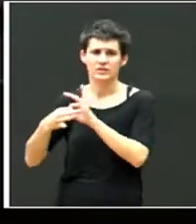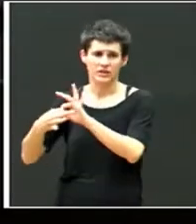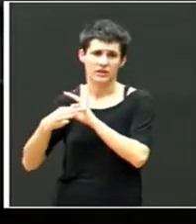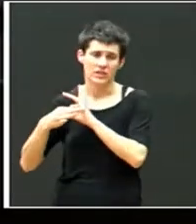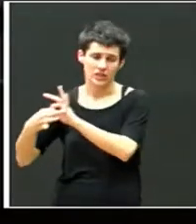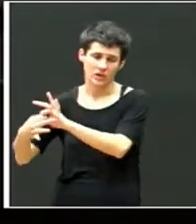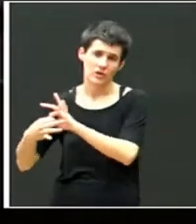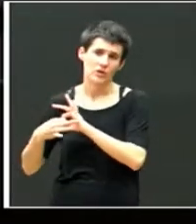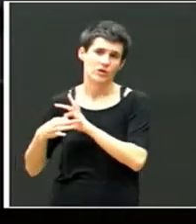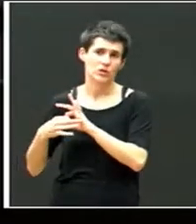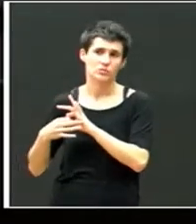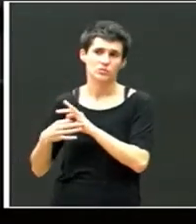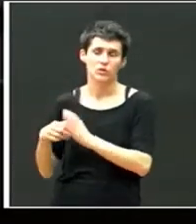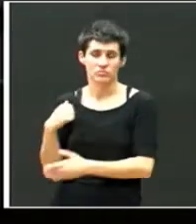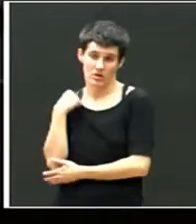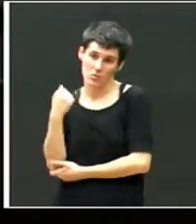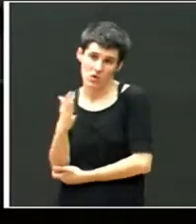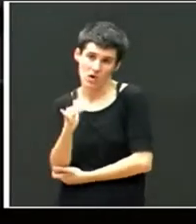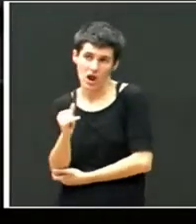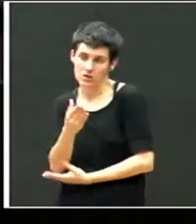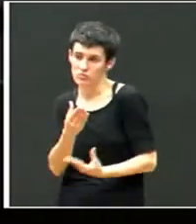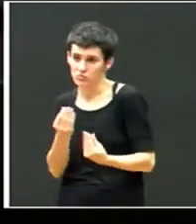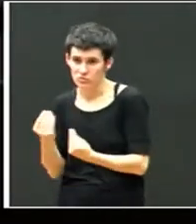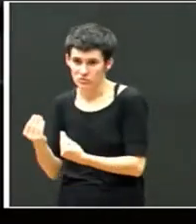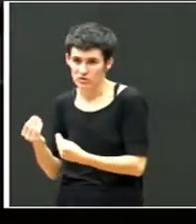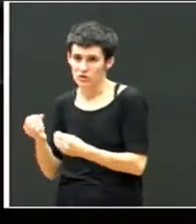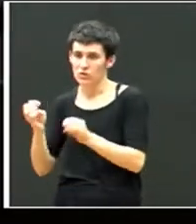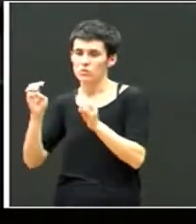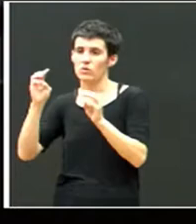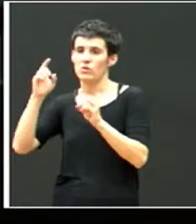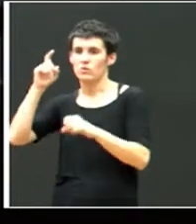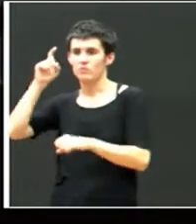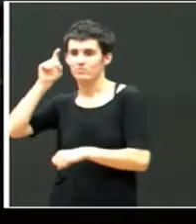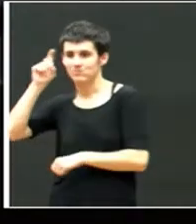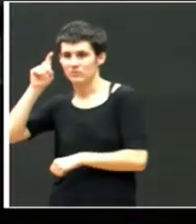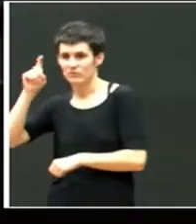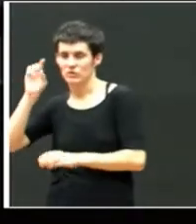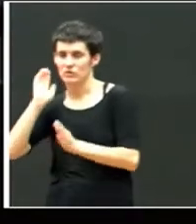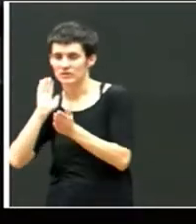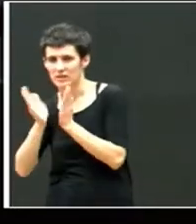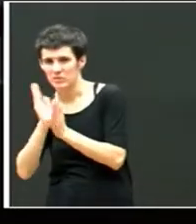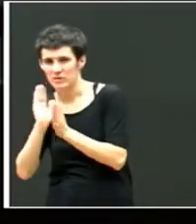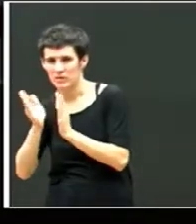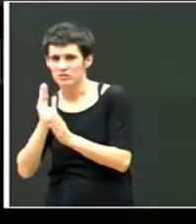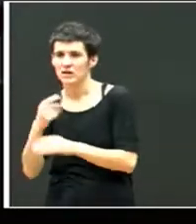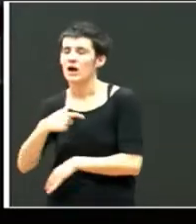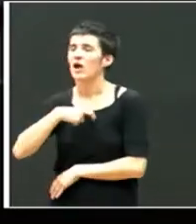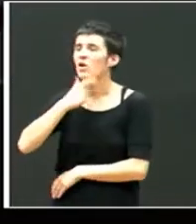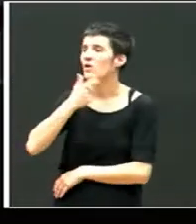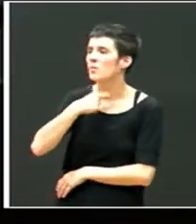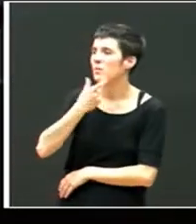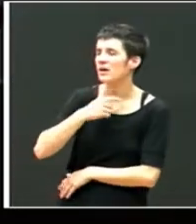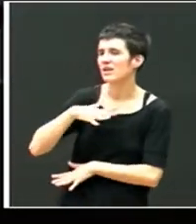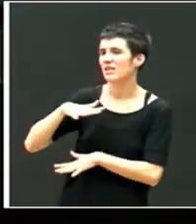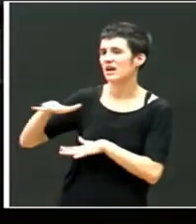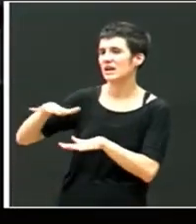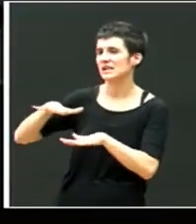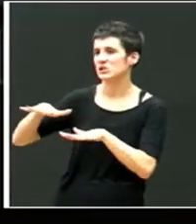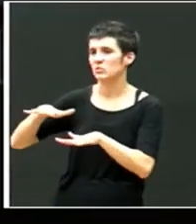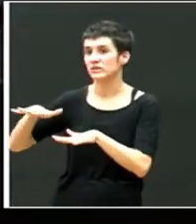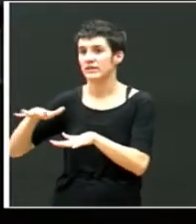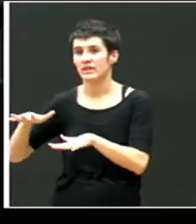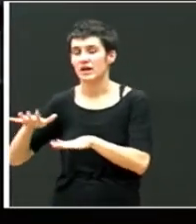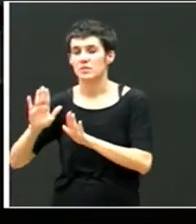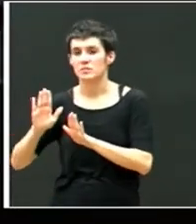Tenía muchas ayudas de profesora terapéutica, logopedia, psicomotricidad. Pero me voy a centrar en el último